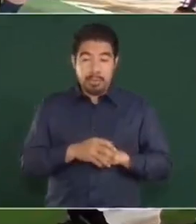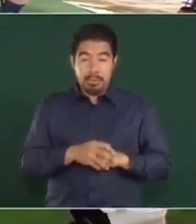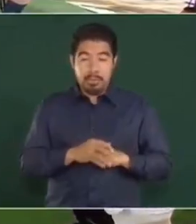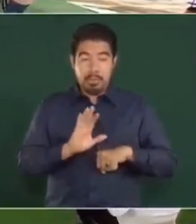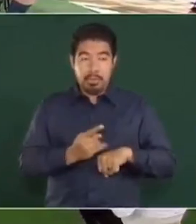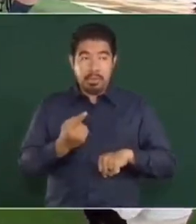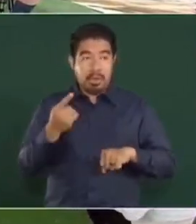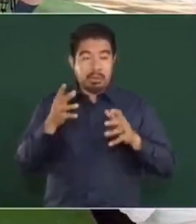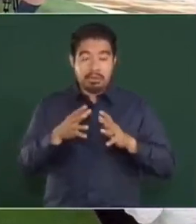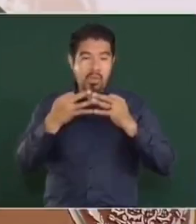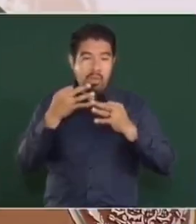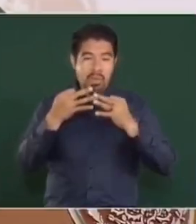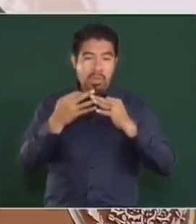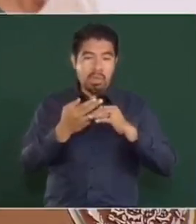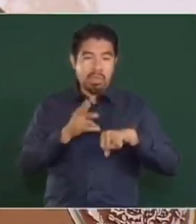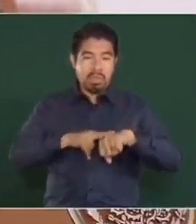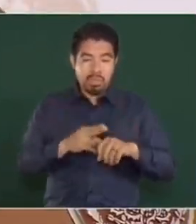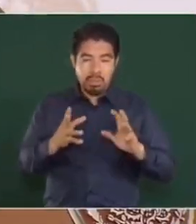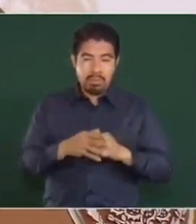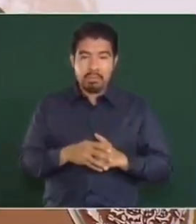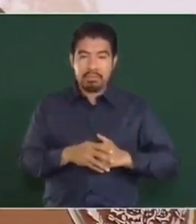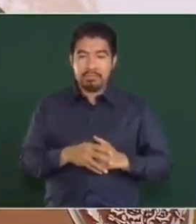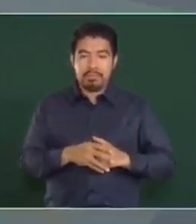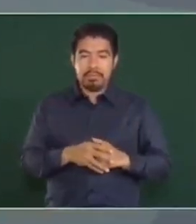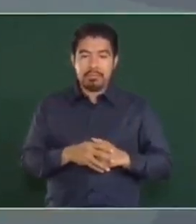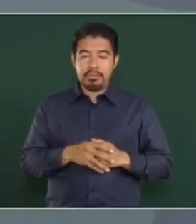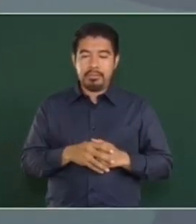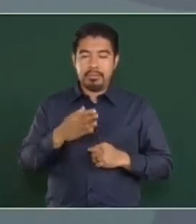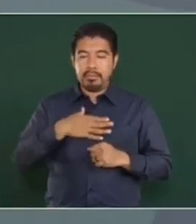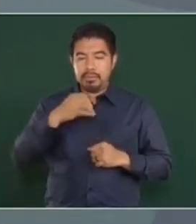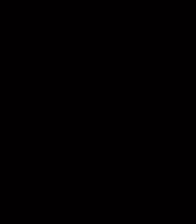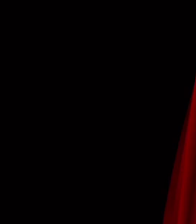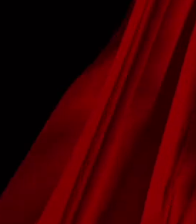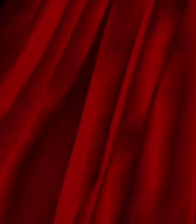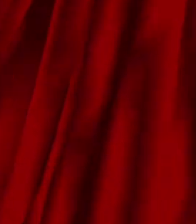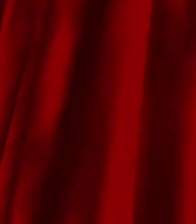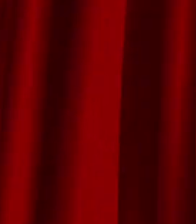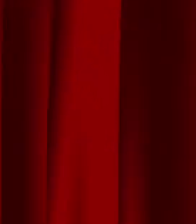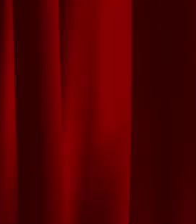también sería, pues, un juicio sumario el que se dé una opinión sobre eso.